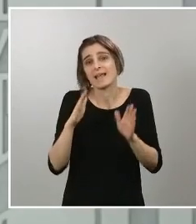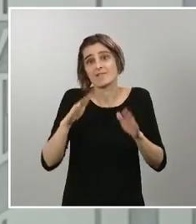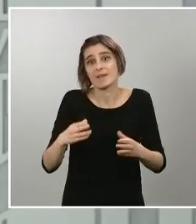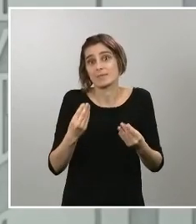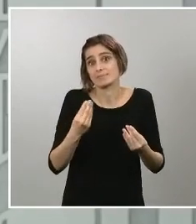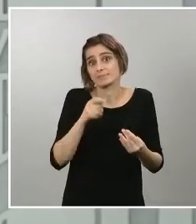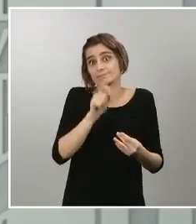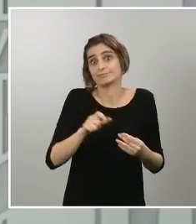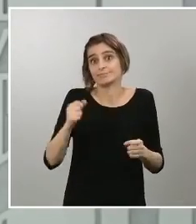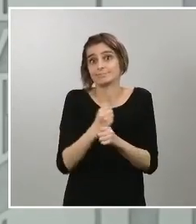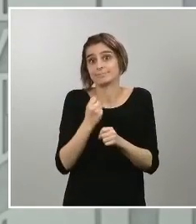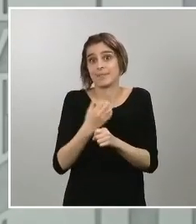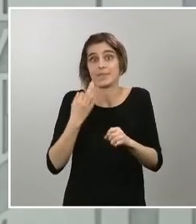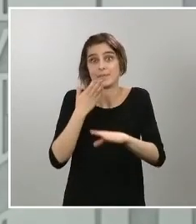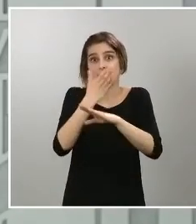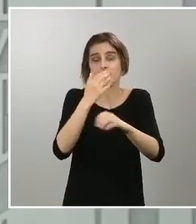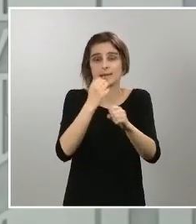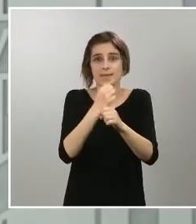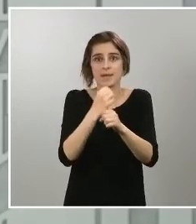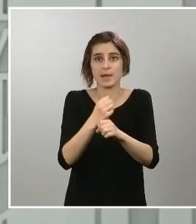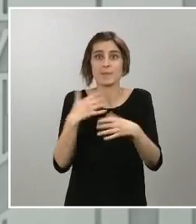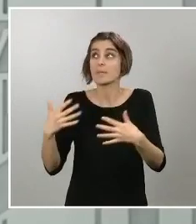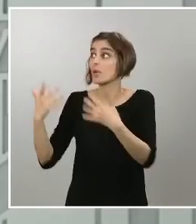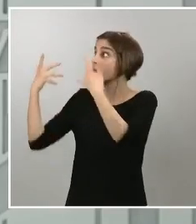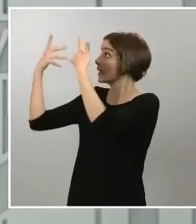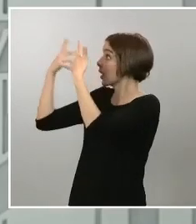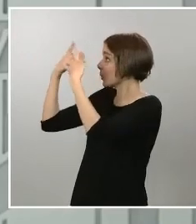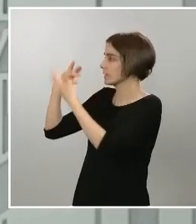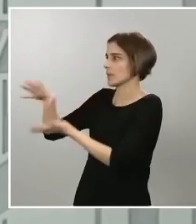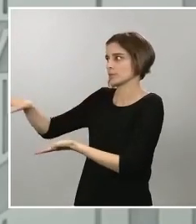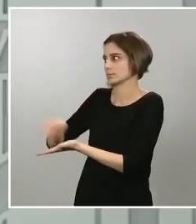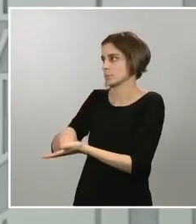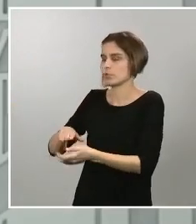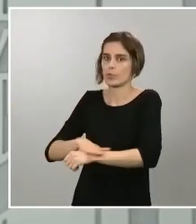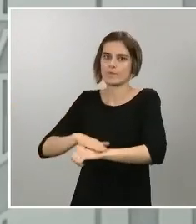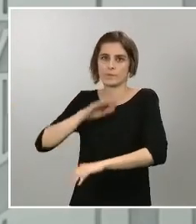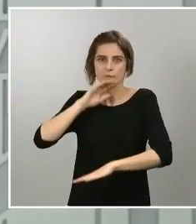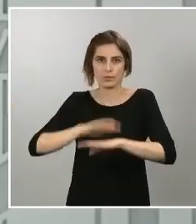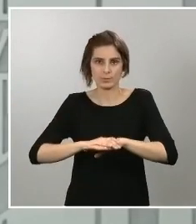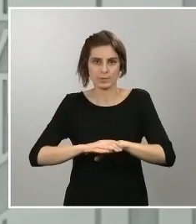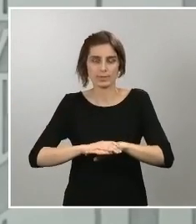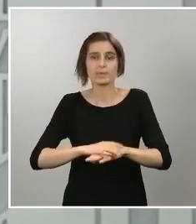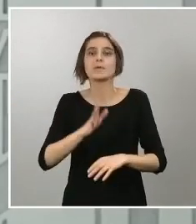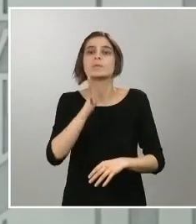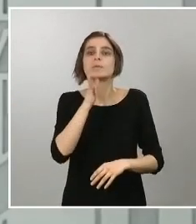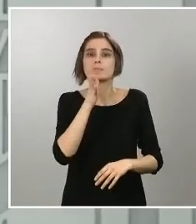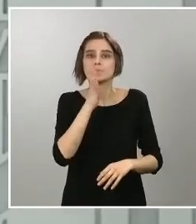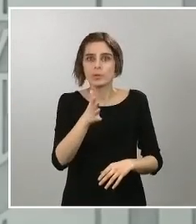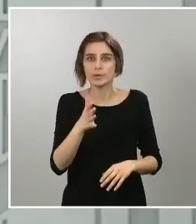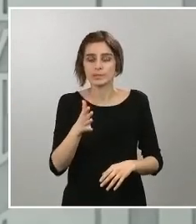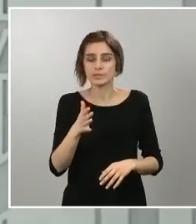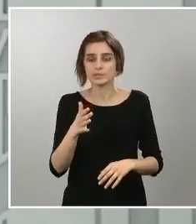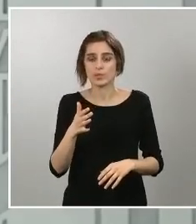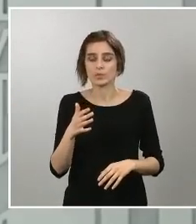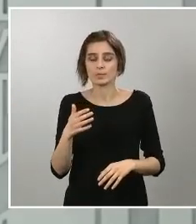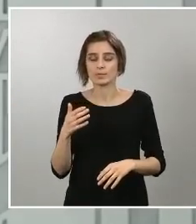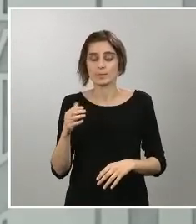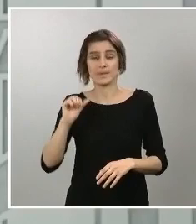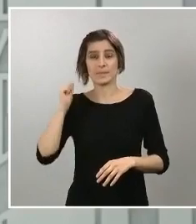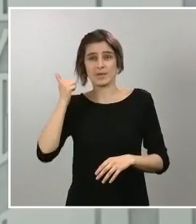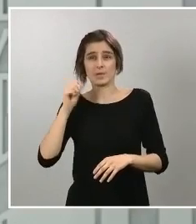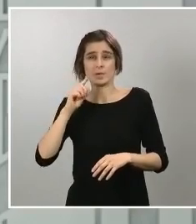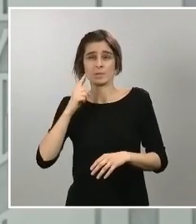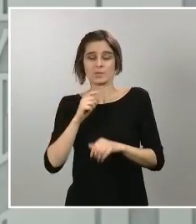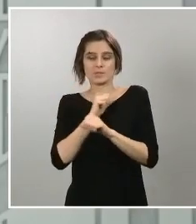se le ha recomendado y por tanto ha sido ahora cuando los modelos han planteado después de 15 días de confinamiento con un fin de semana